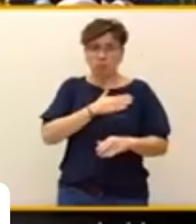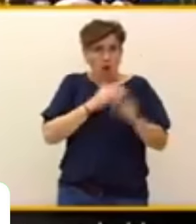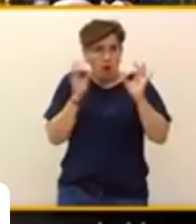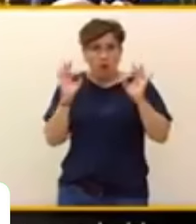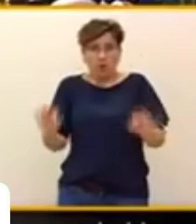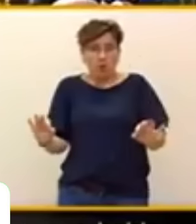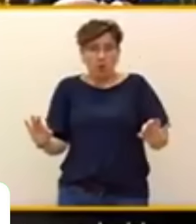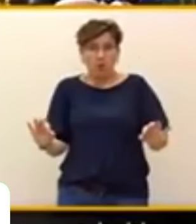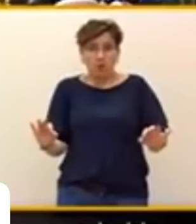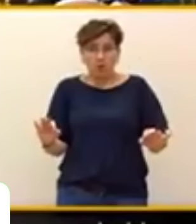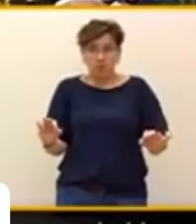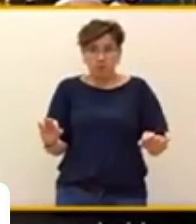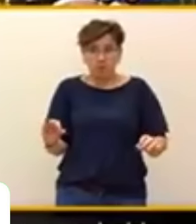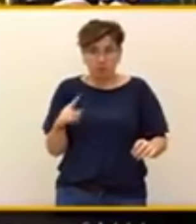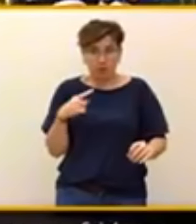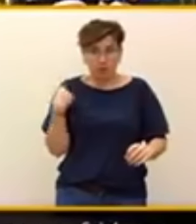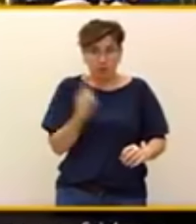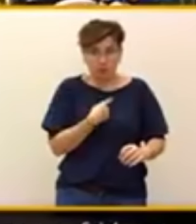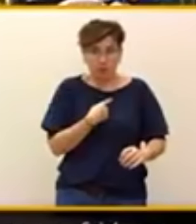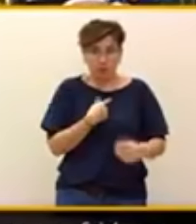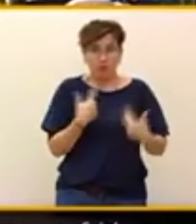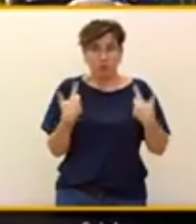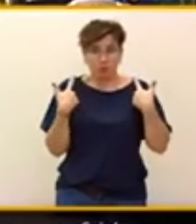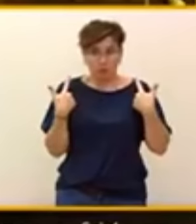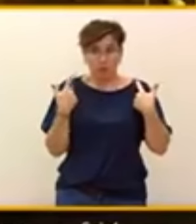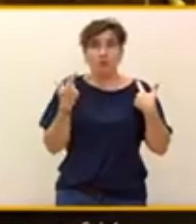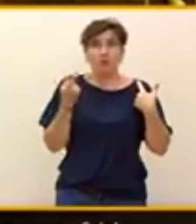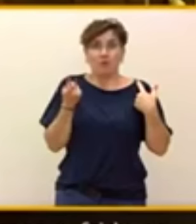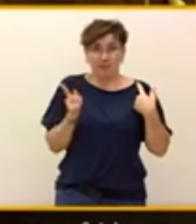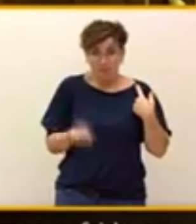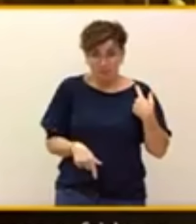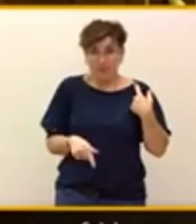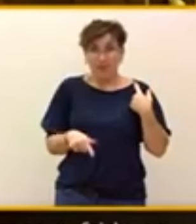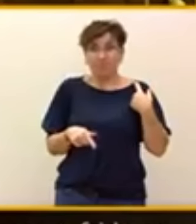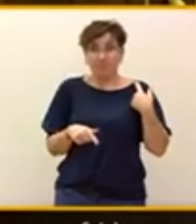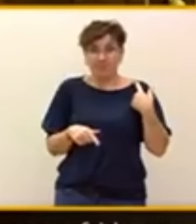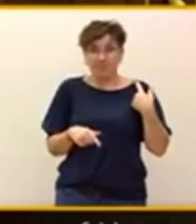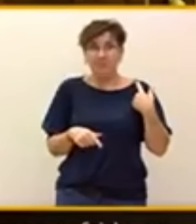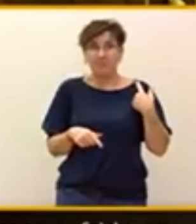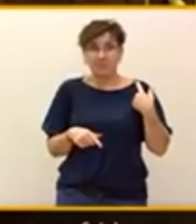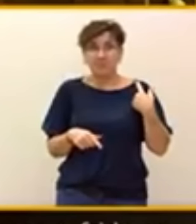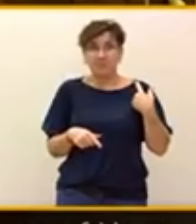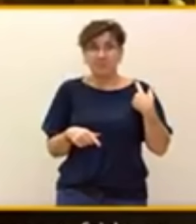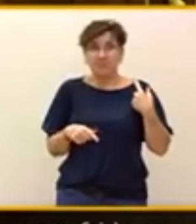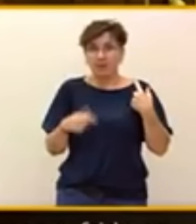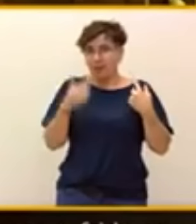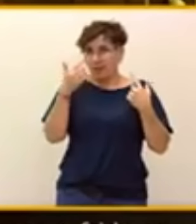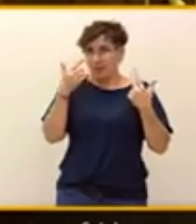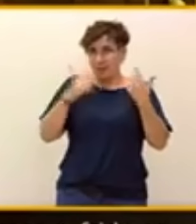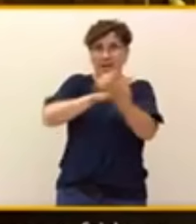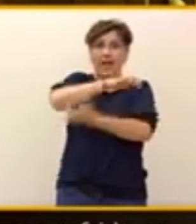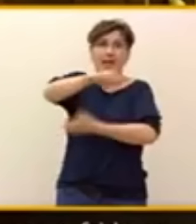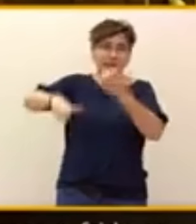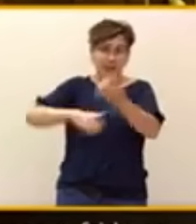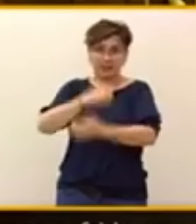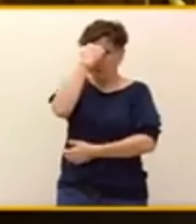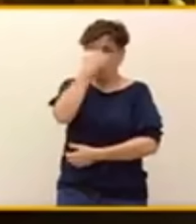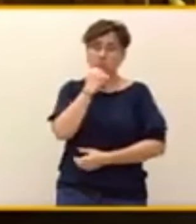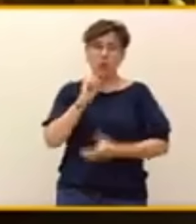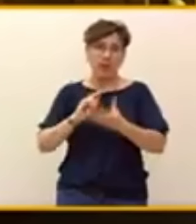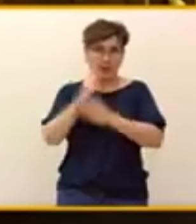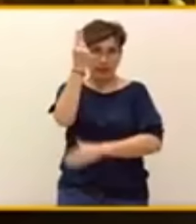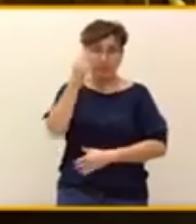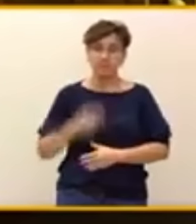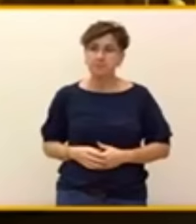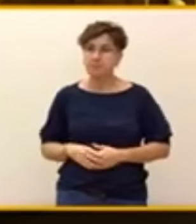en nuestras propias carnes, sin razón del terrorismo de ETA. Es cierto, señorías, que aunque hubiésemos votado en contra